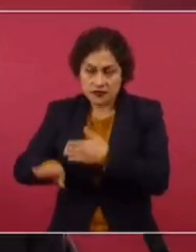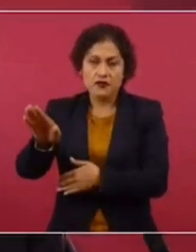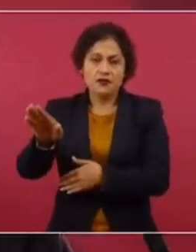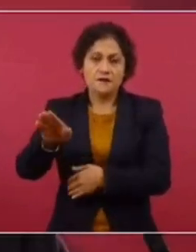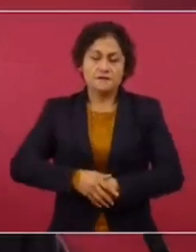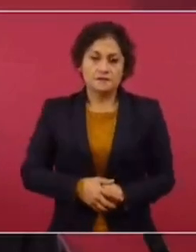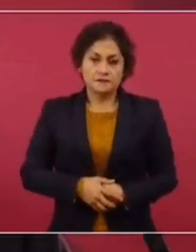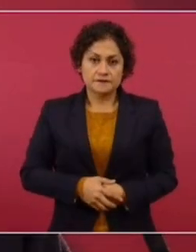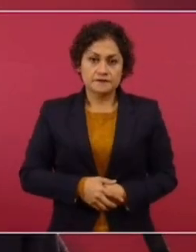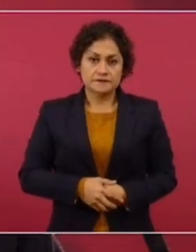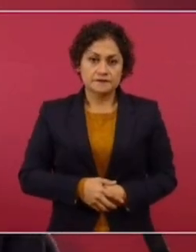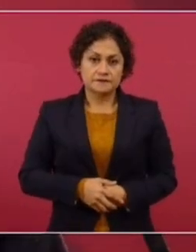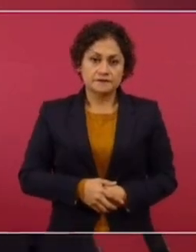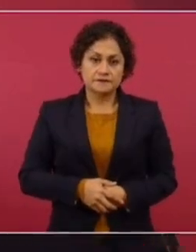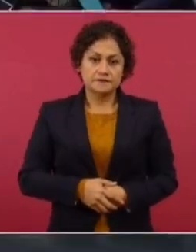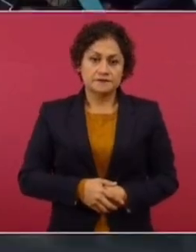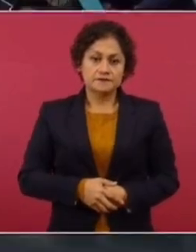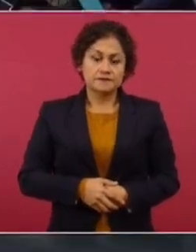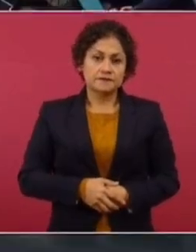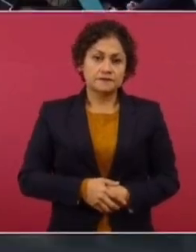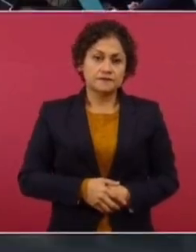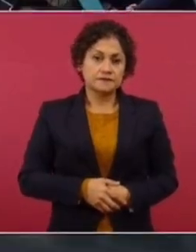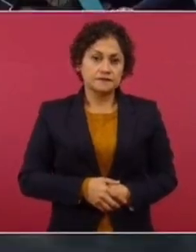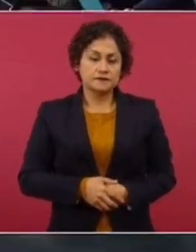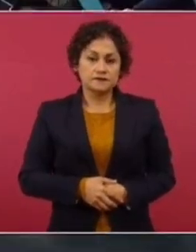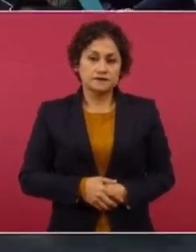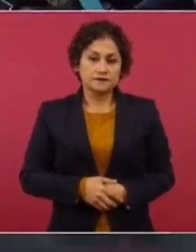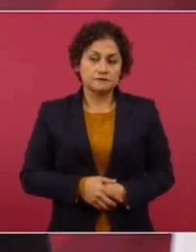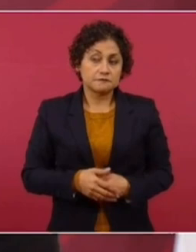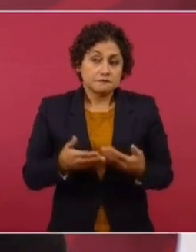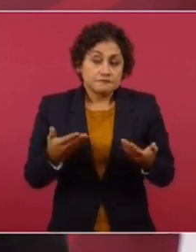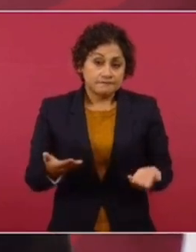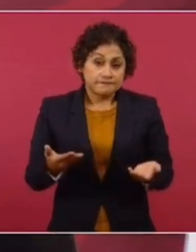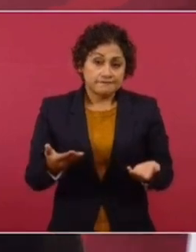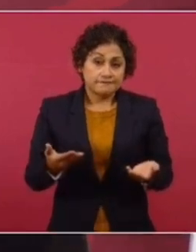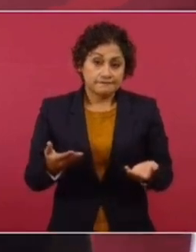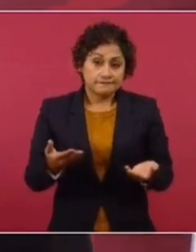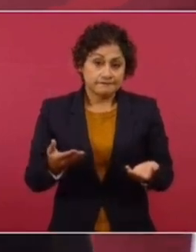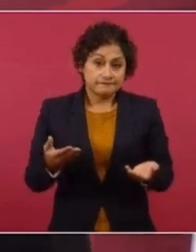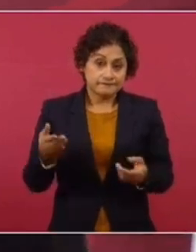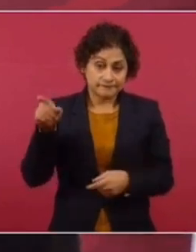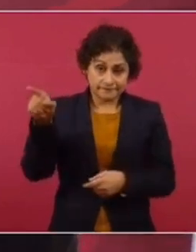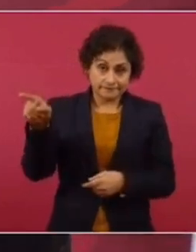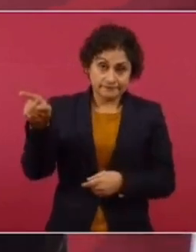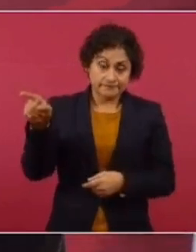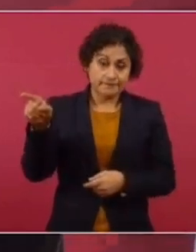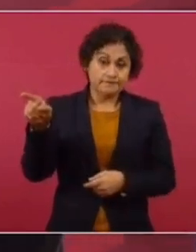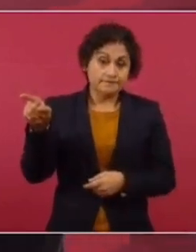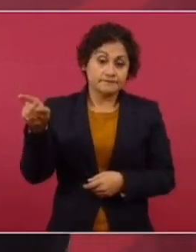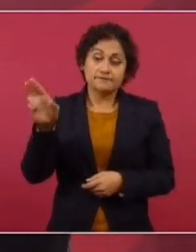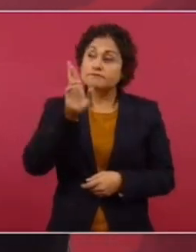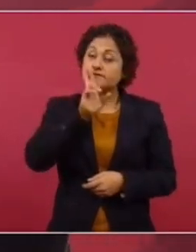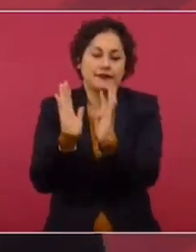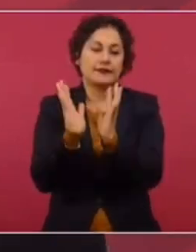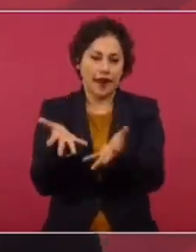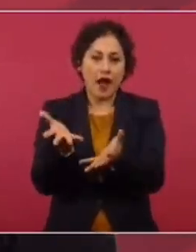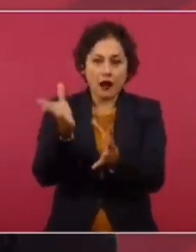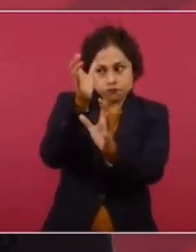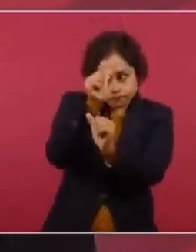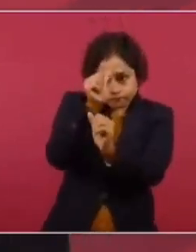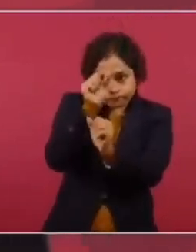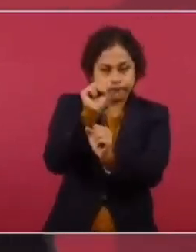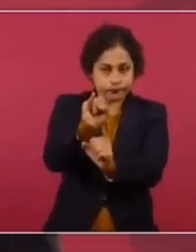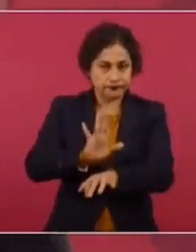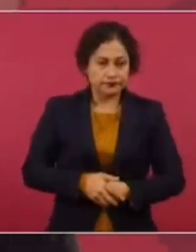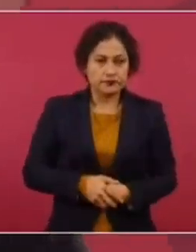tuvo la atención de contestarme. Pero